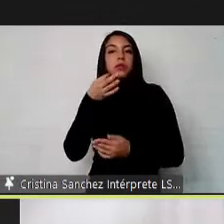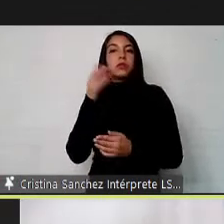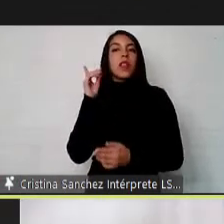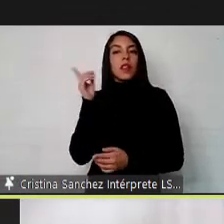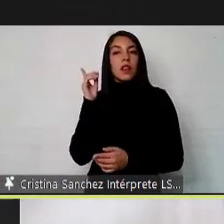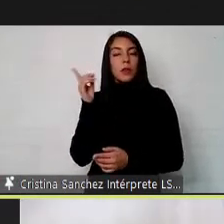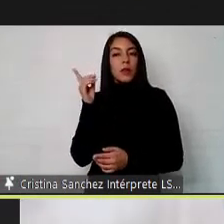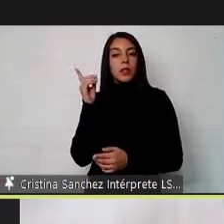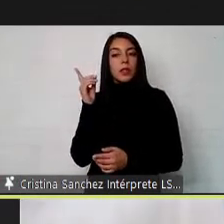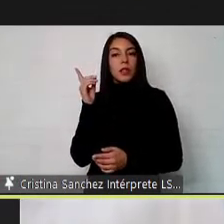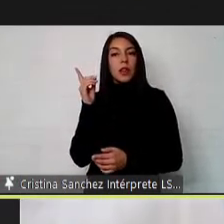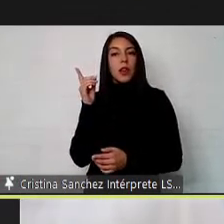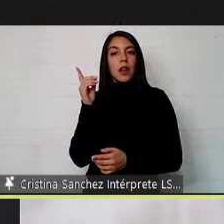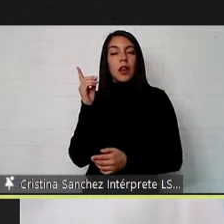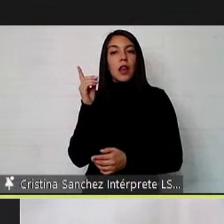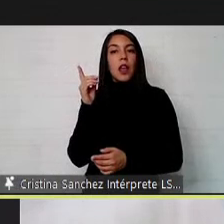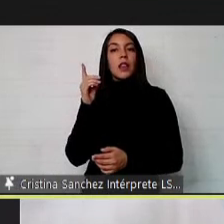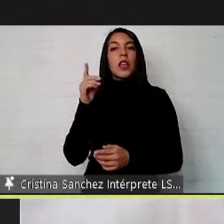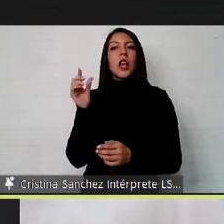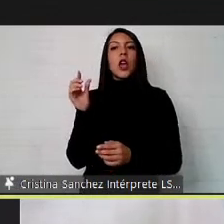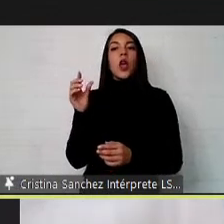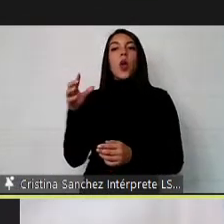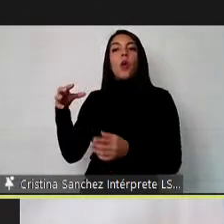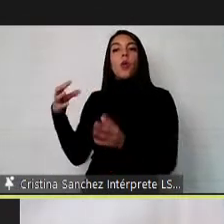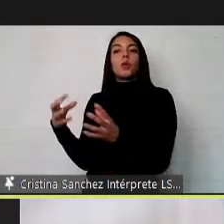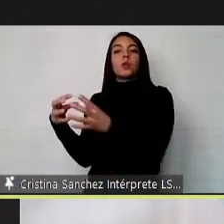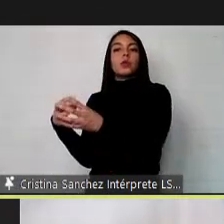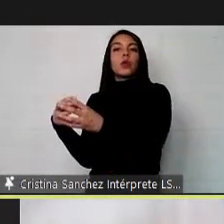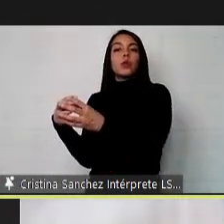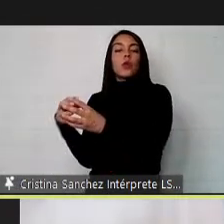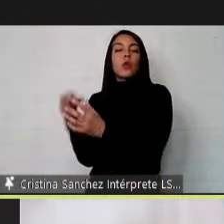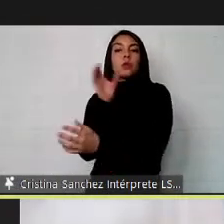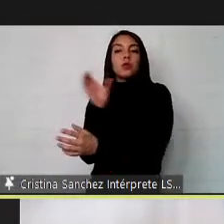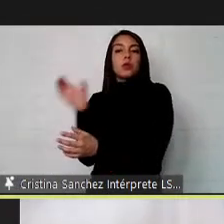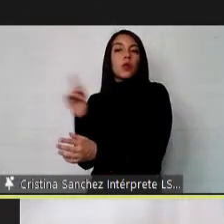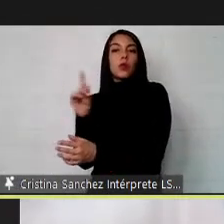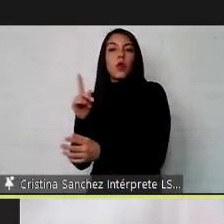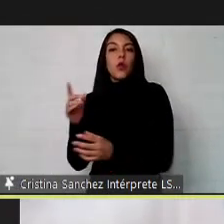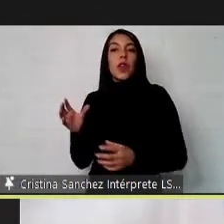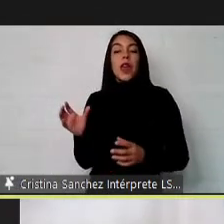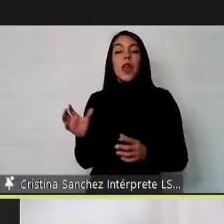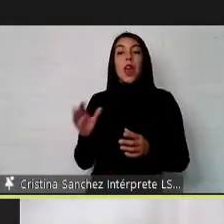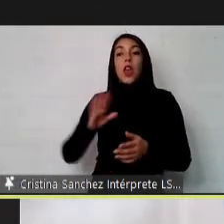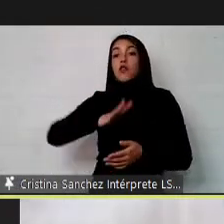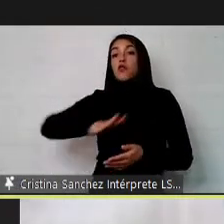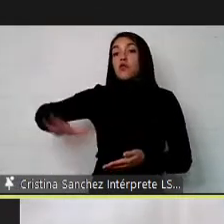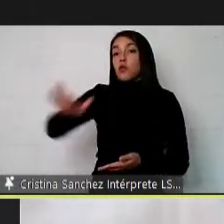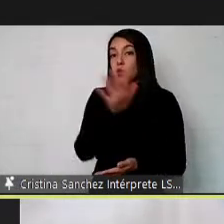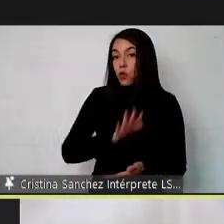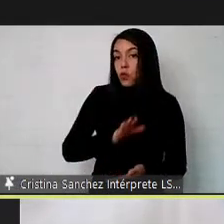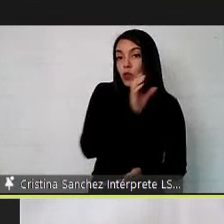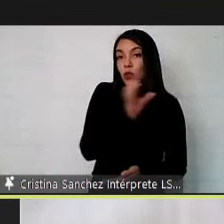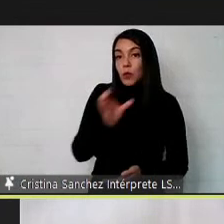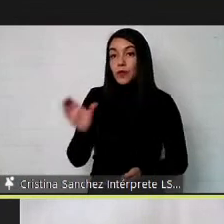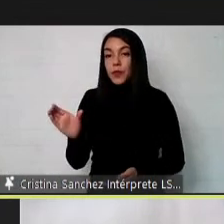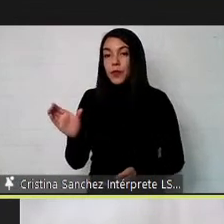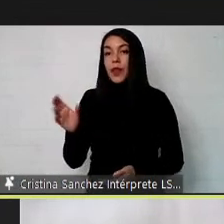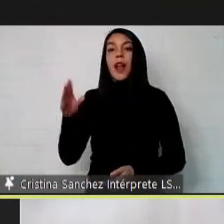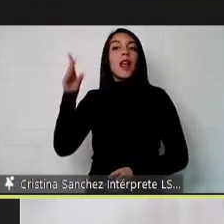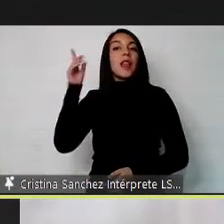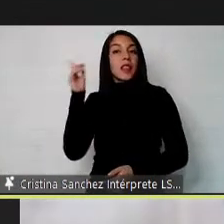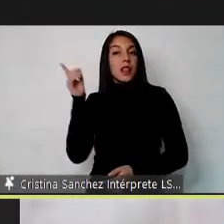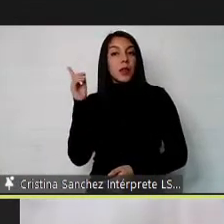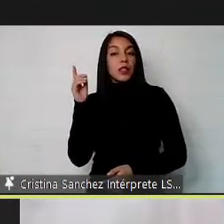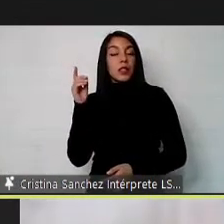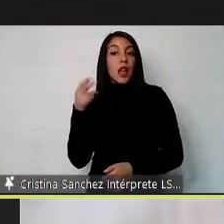hablando de un segmento de la población sino que hablamos de toda la población porque como yo les decía puede que la discapacidad ya esté